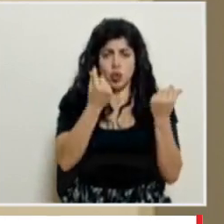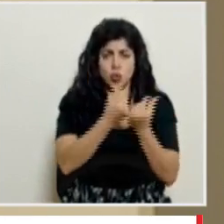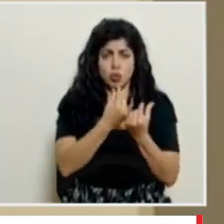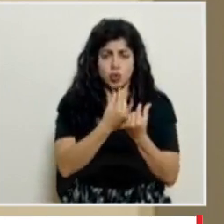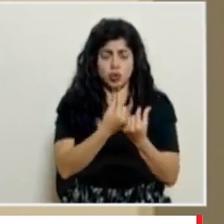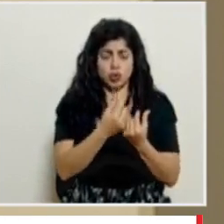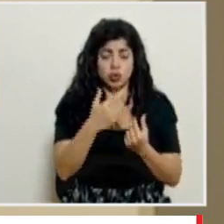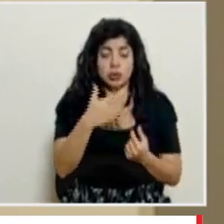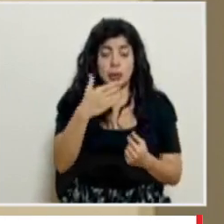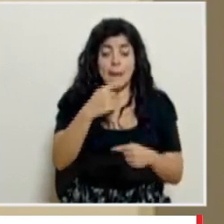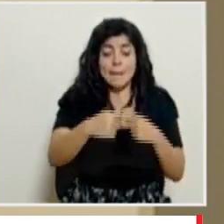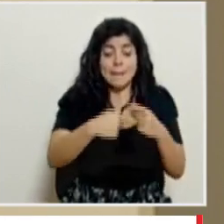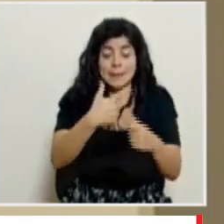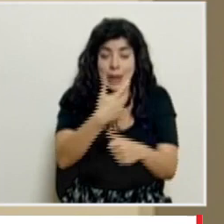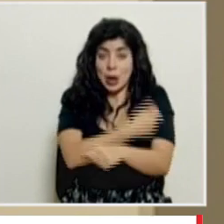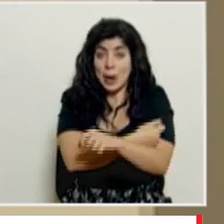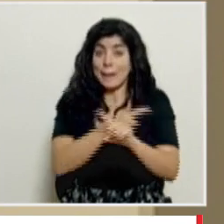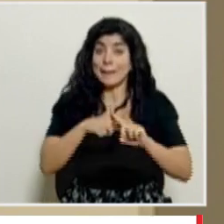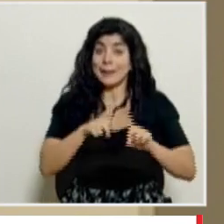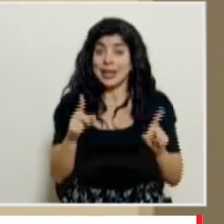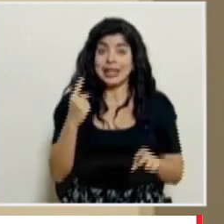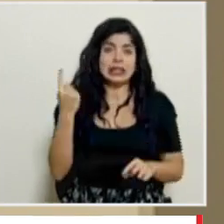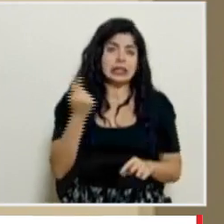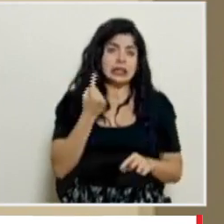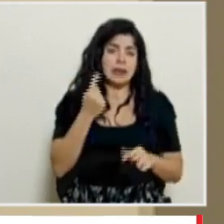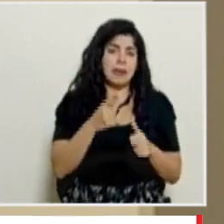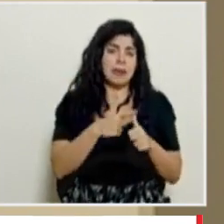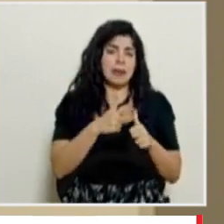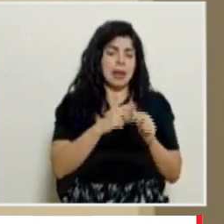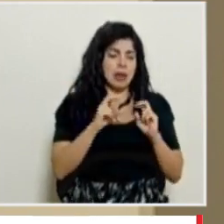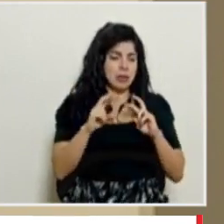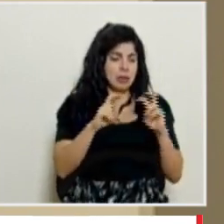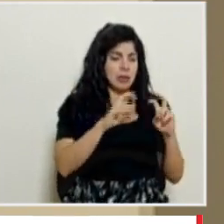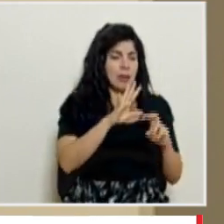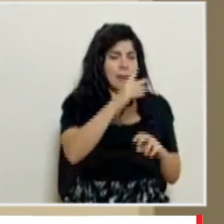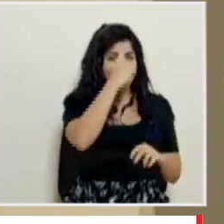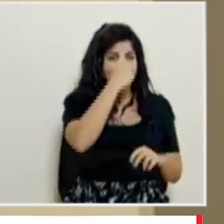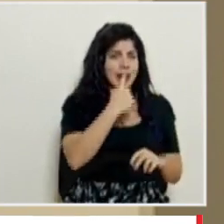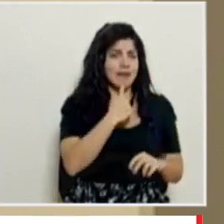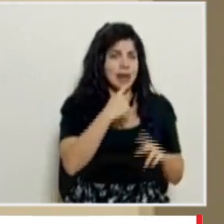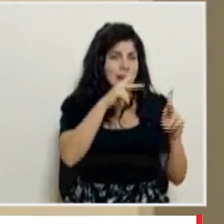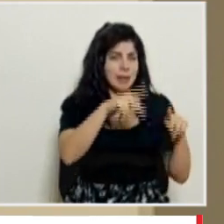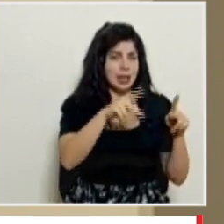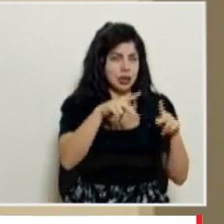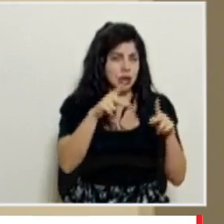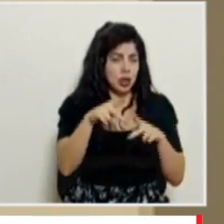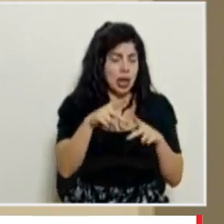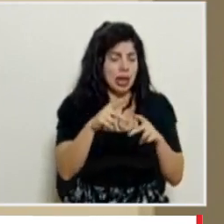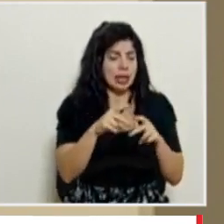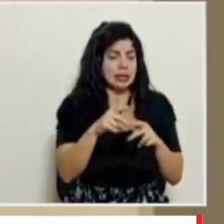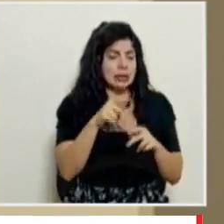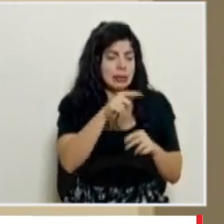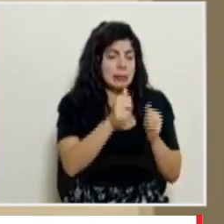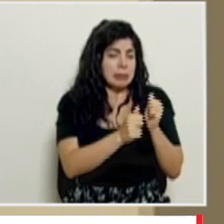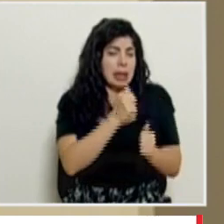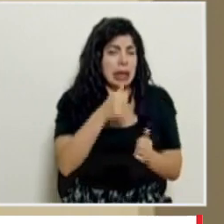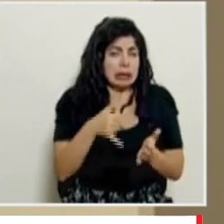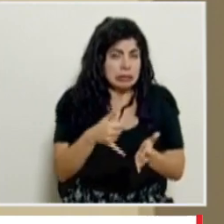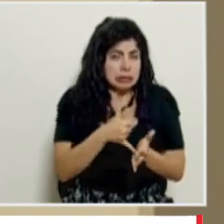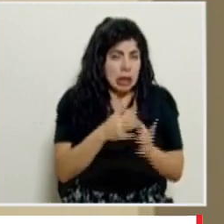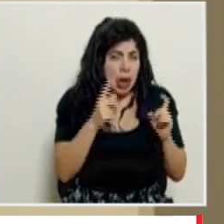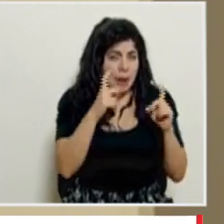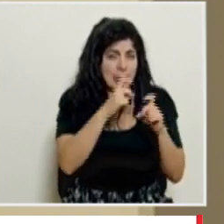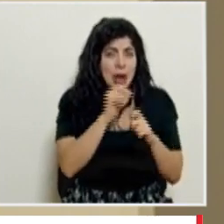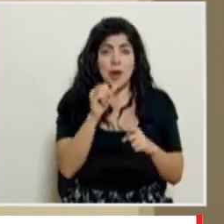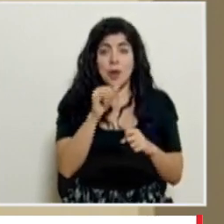que en algún momento se van a vacunar sin embargo pues siempre se hace todo ese análisis del perfil de las personas que más presentan complicaciones ver incluso